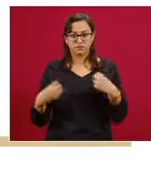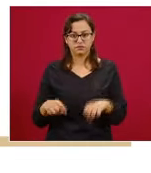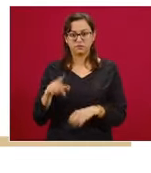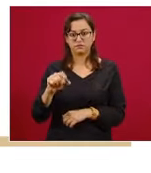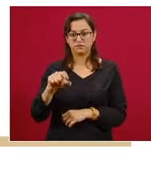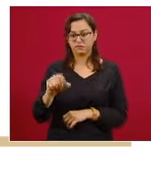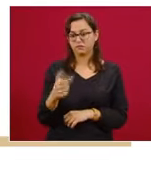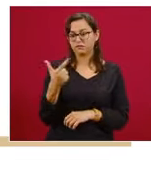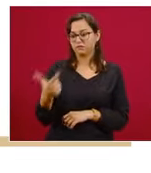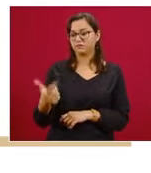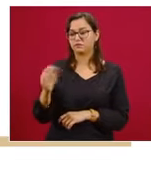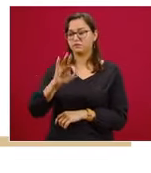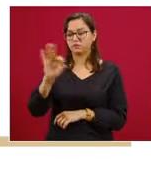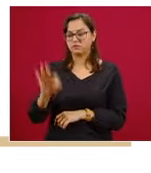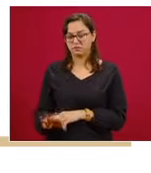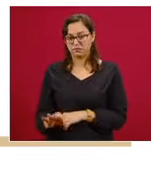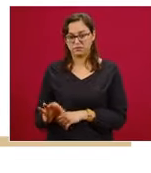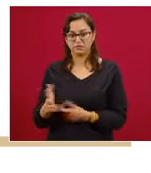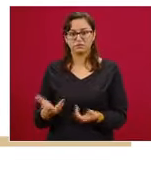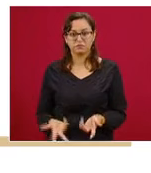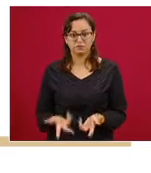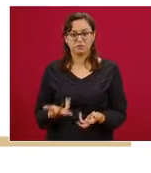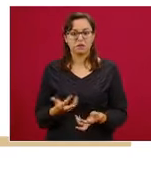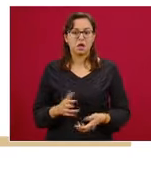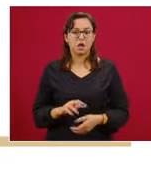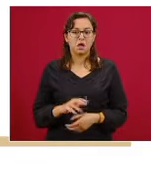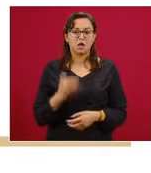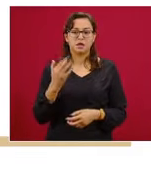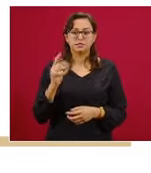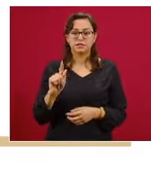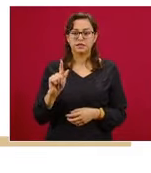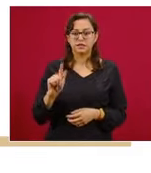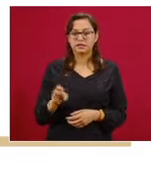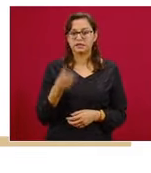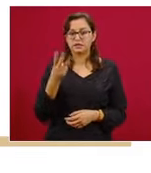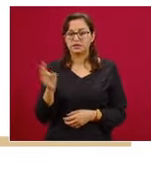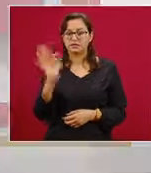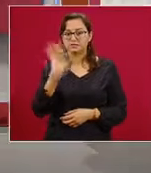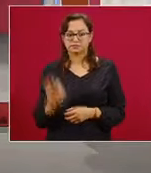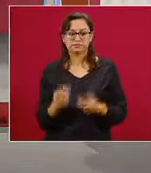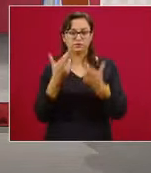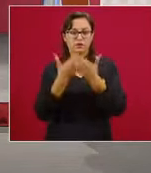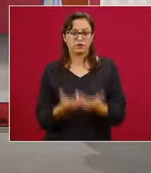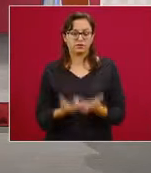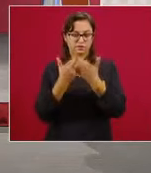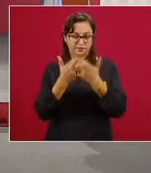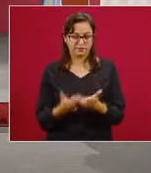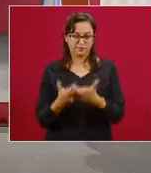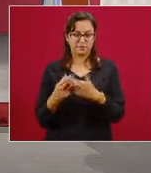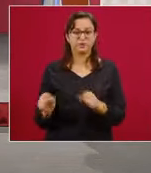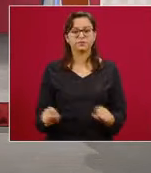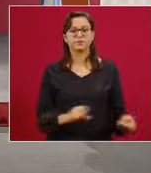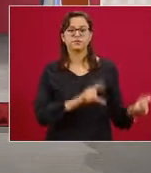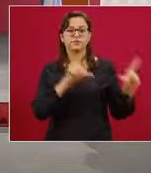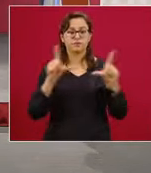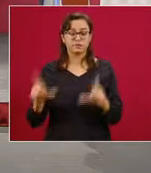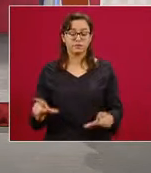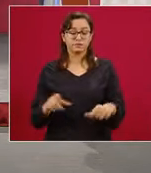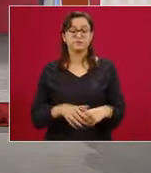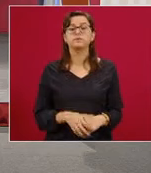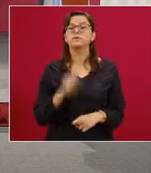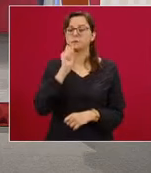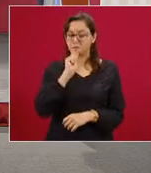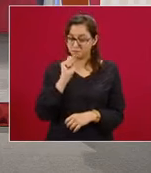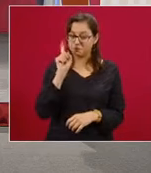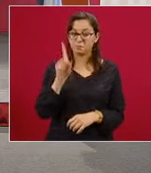y ninguna entidad federativa tiene ocupaciones superiores al 50 por ciento. Y, en la última diapositiva general, vemos lo